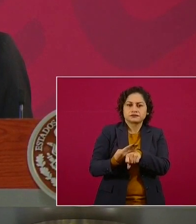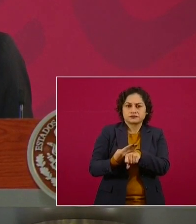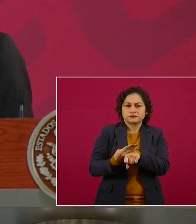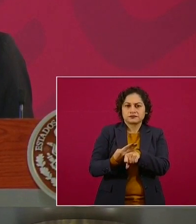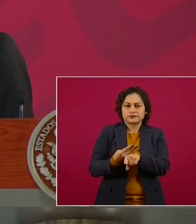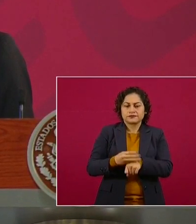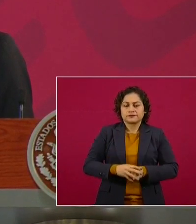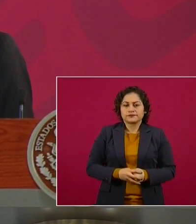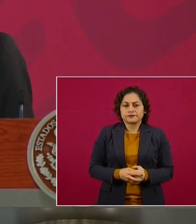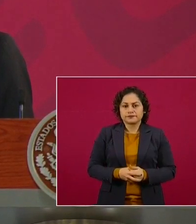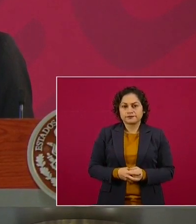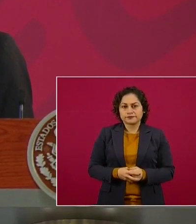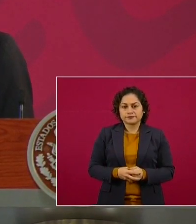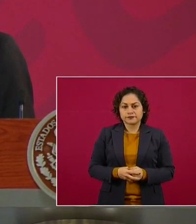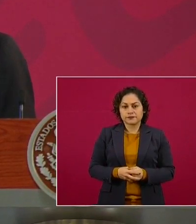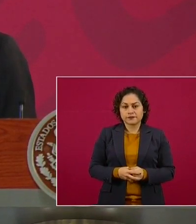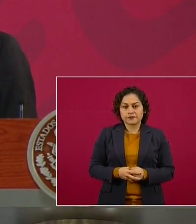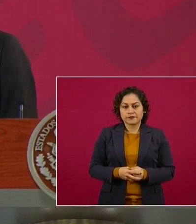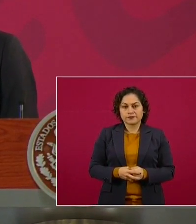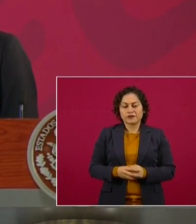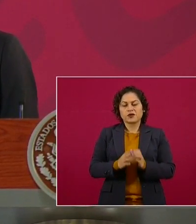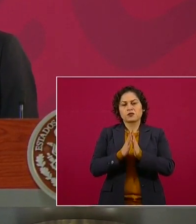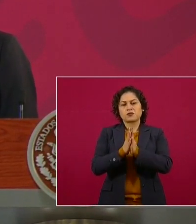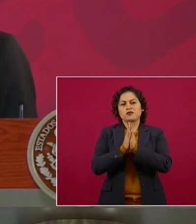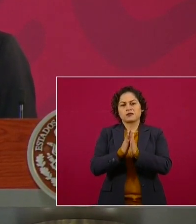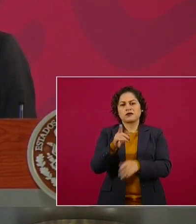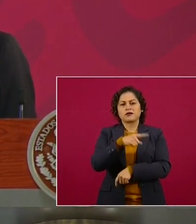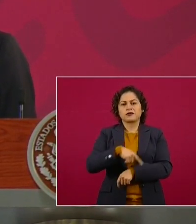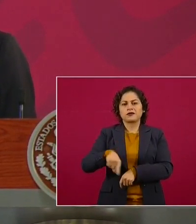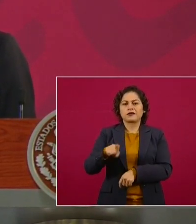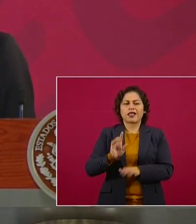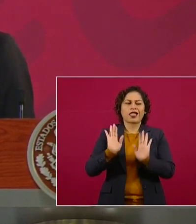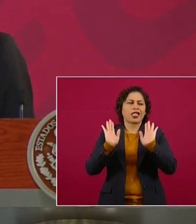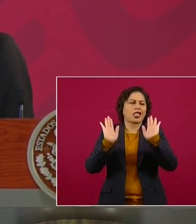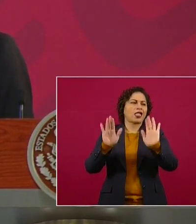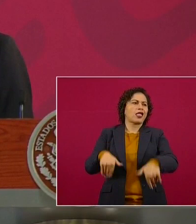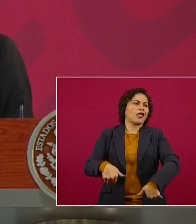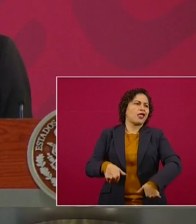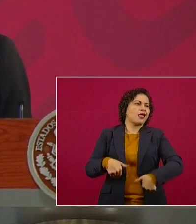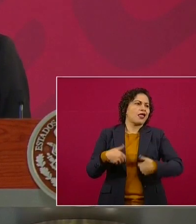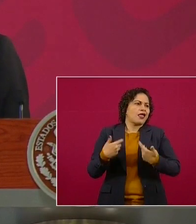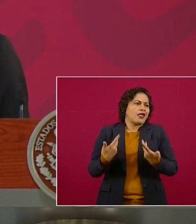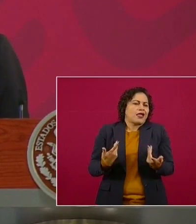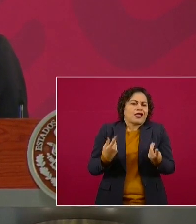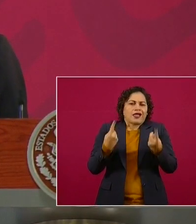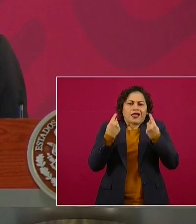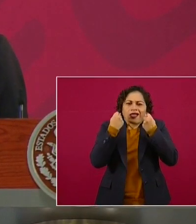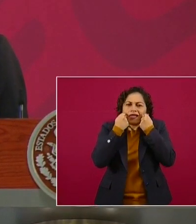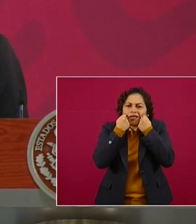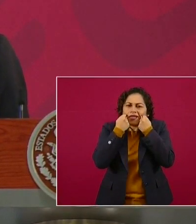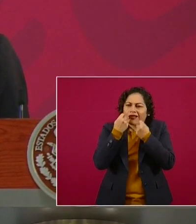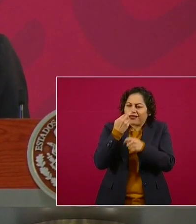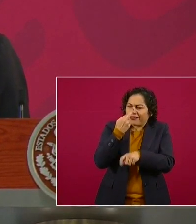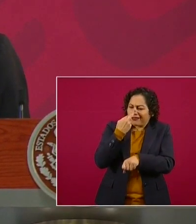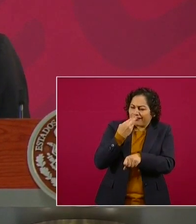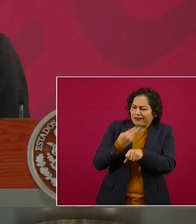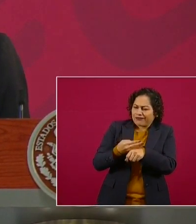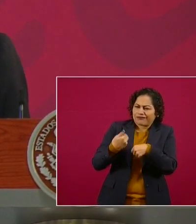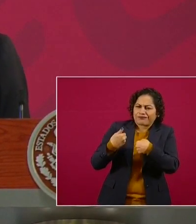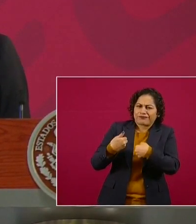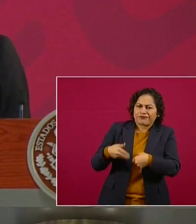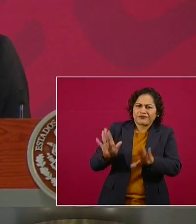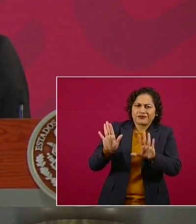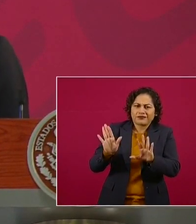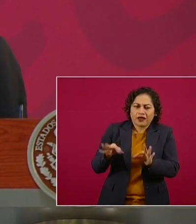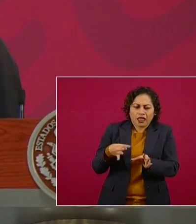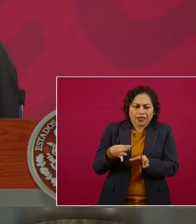se relaje la disciplina, que no